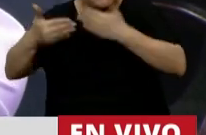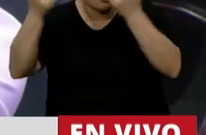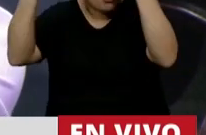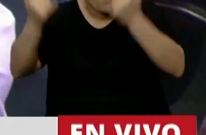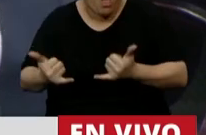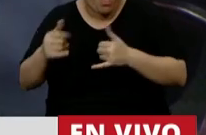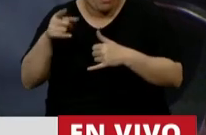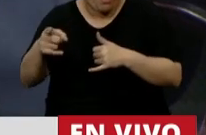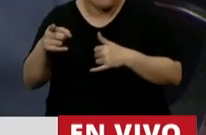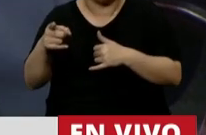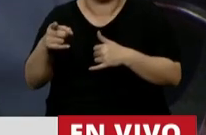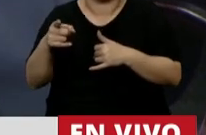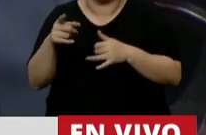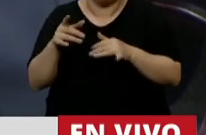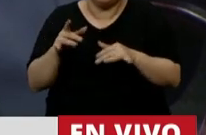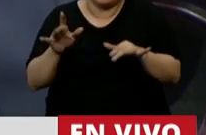ambientales,